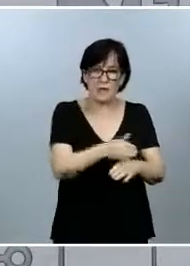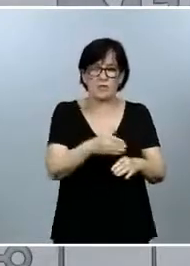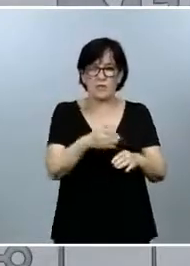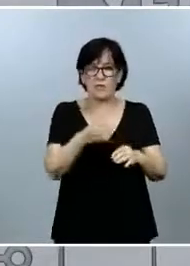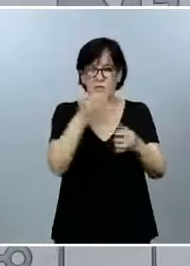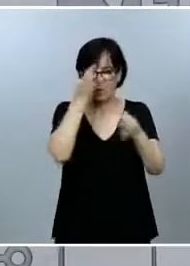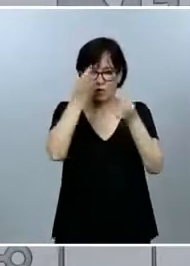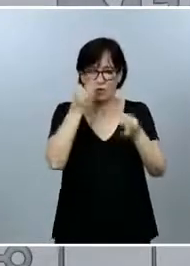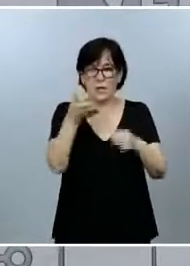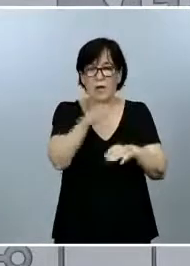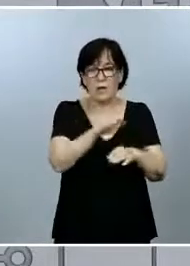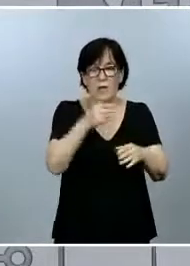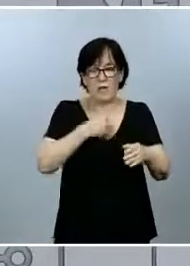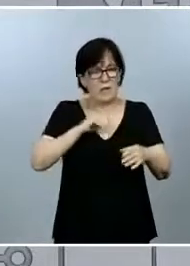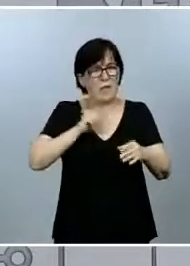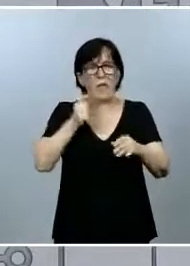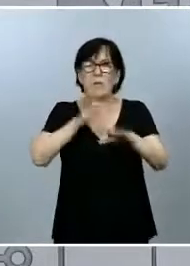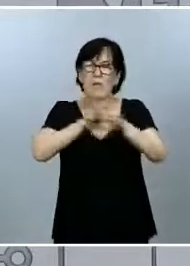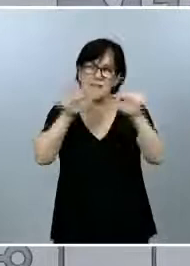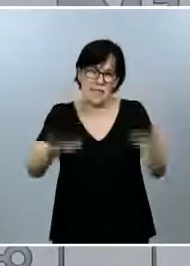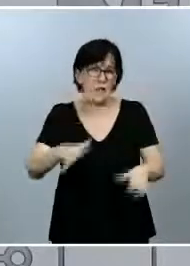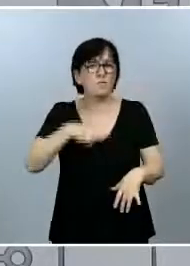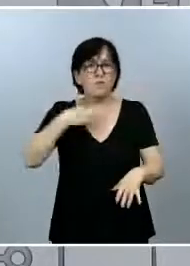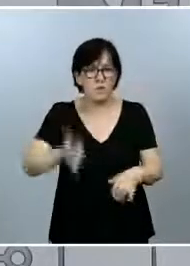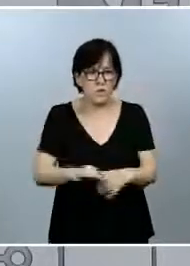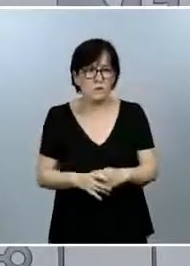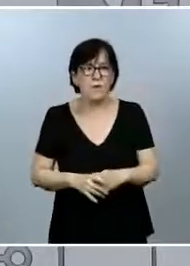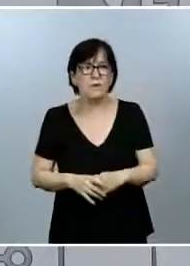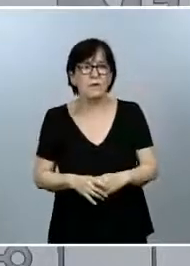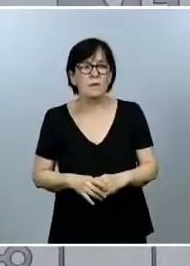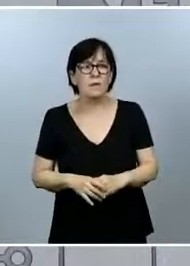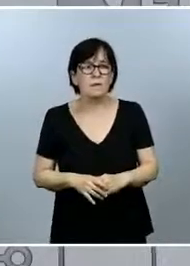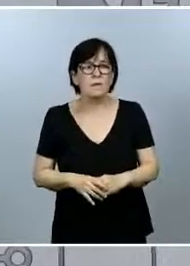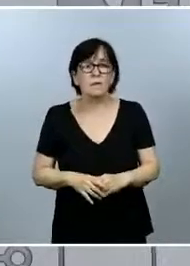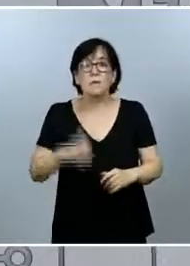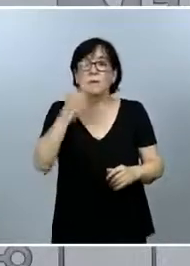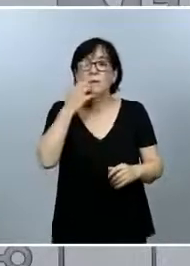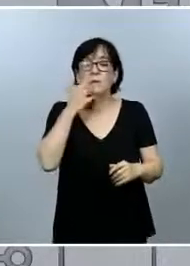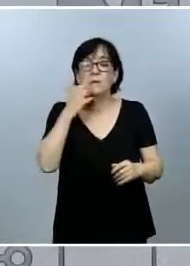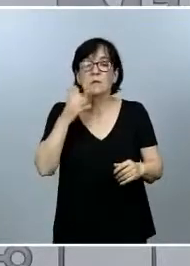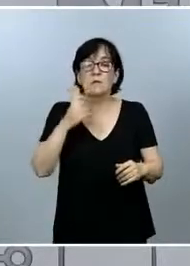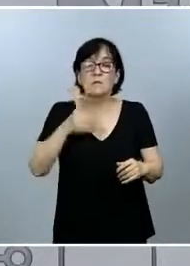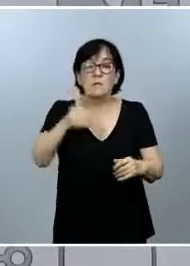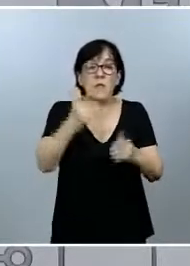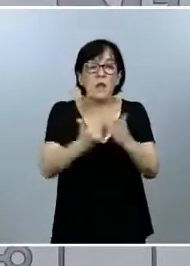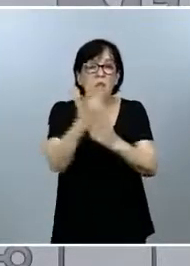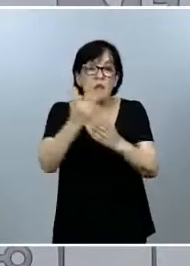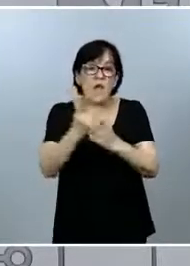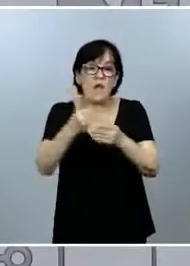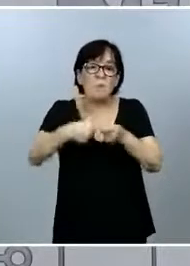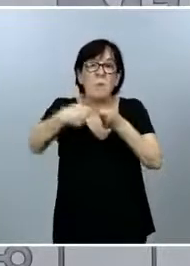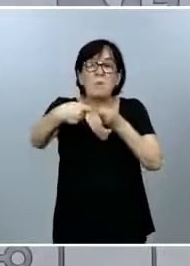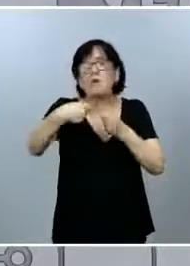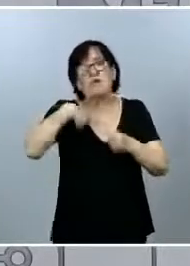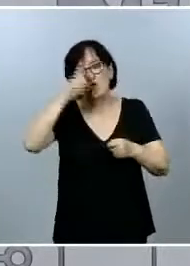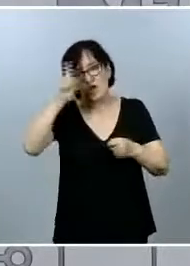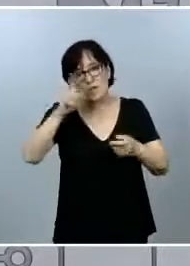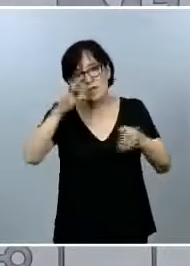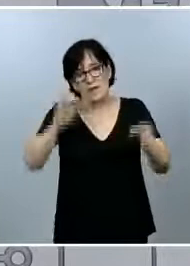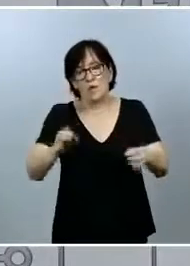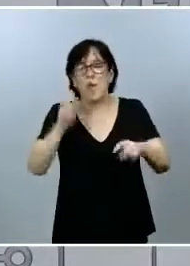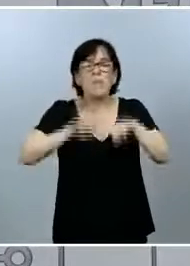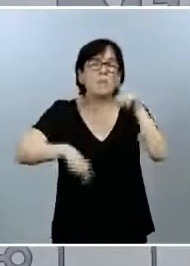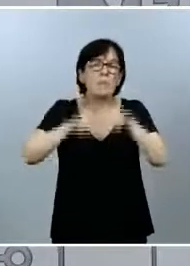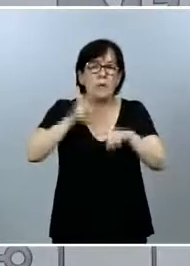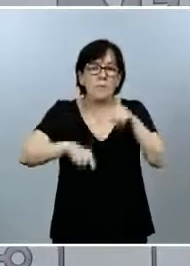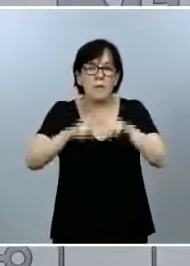los más claros posibles. Si será dentro de unos días o un poco más, eso ya no se lo puedo asegurar porque depende un poco